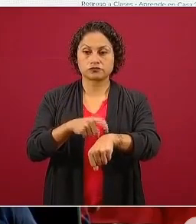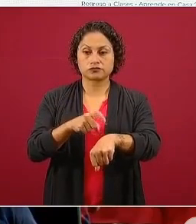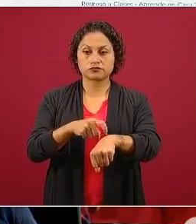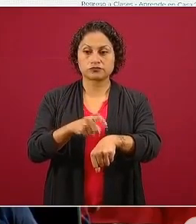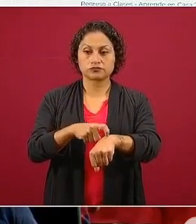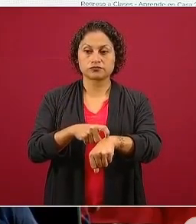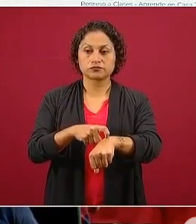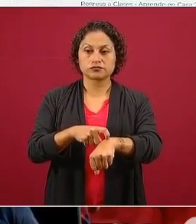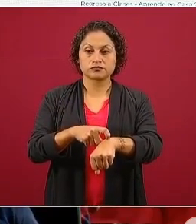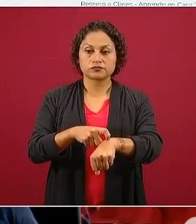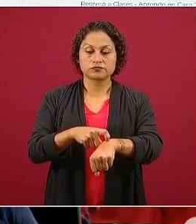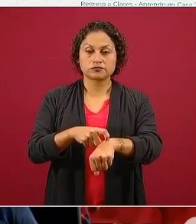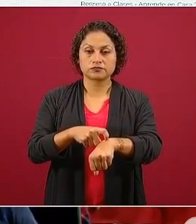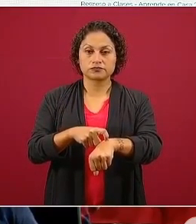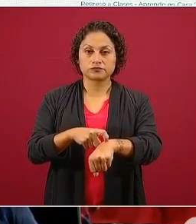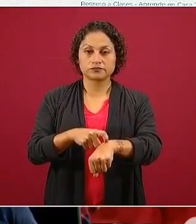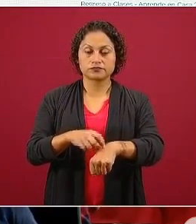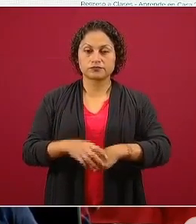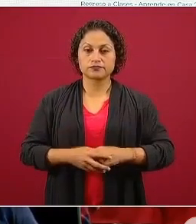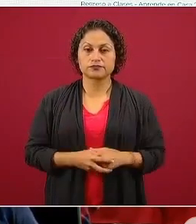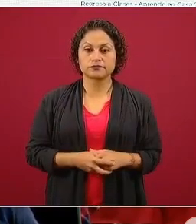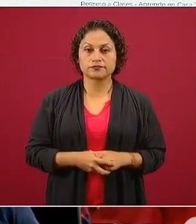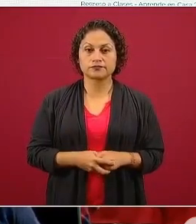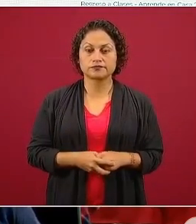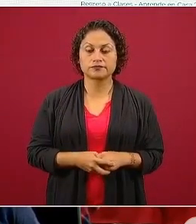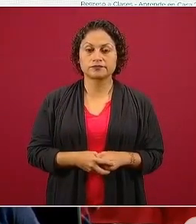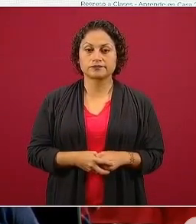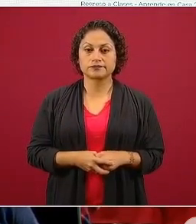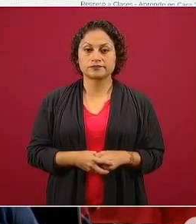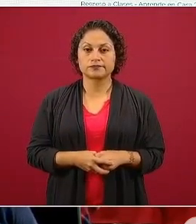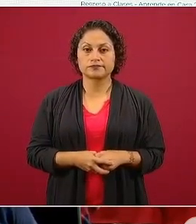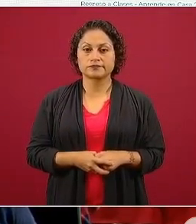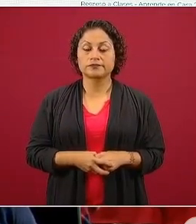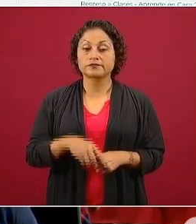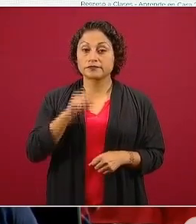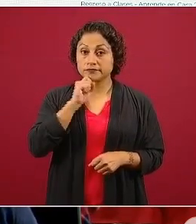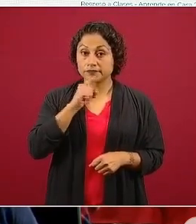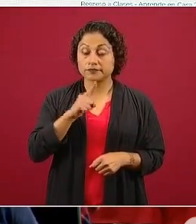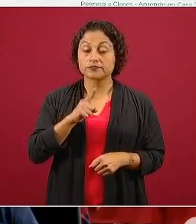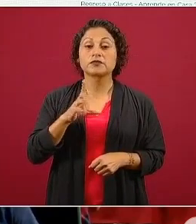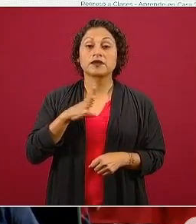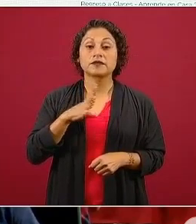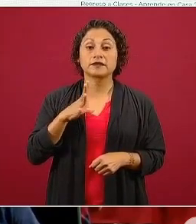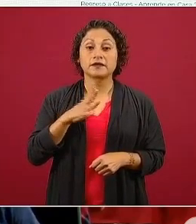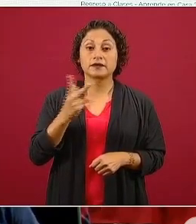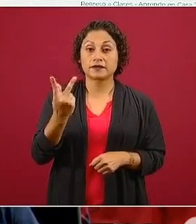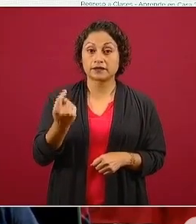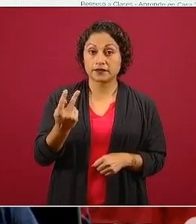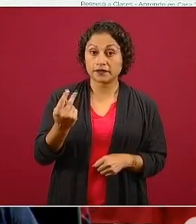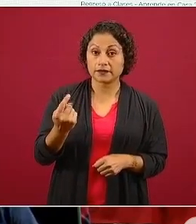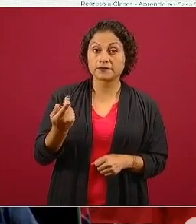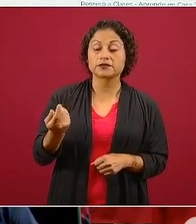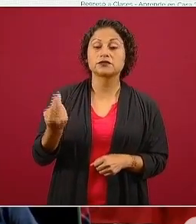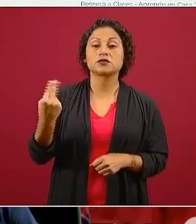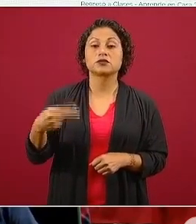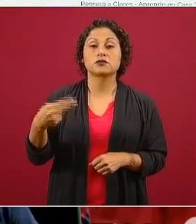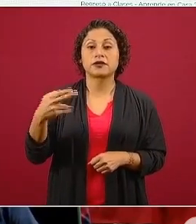Así como se sumó el canal de televisión del Heraldo, que ahí vimos